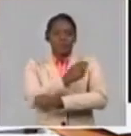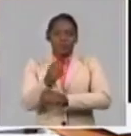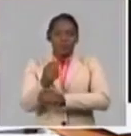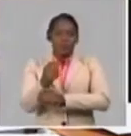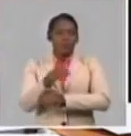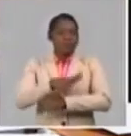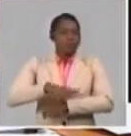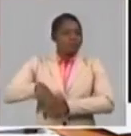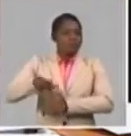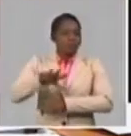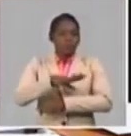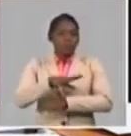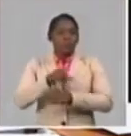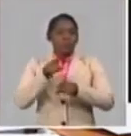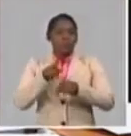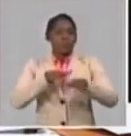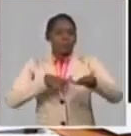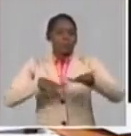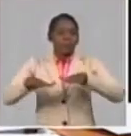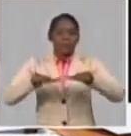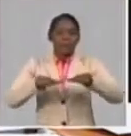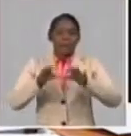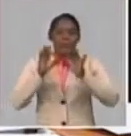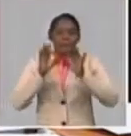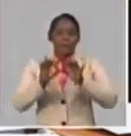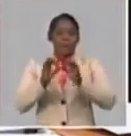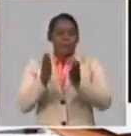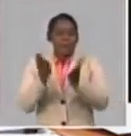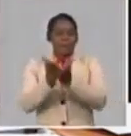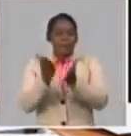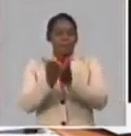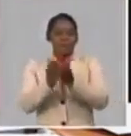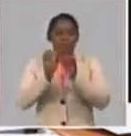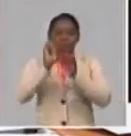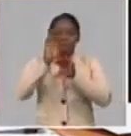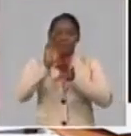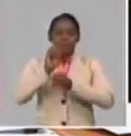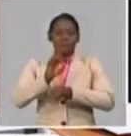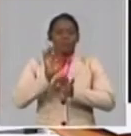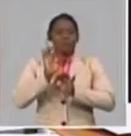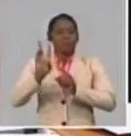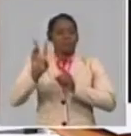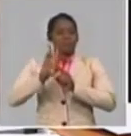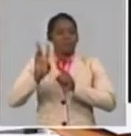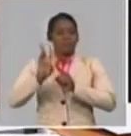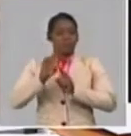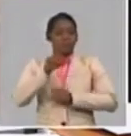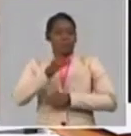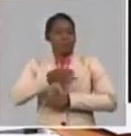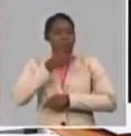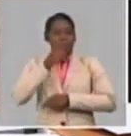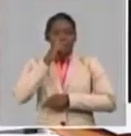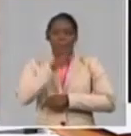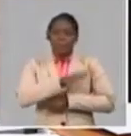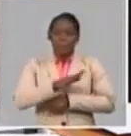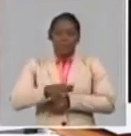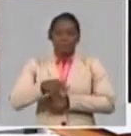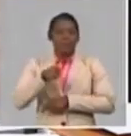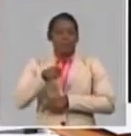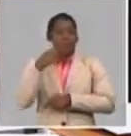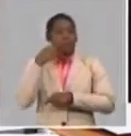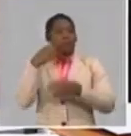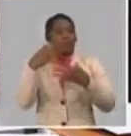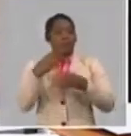maestros para la preparación de la teleclase de nuestros niños. Como señaló aquí la ministra, la consagración de nuestros